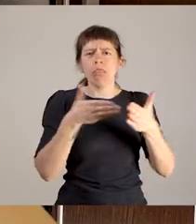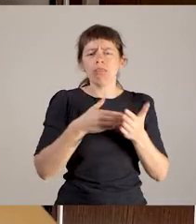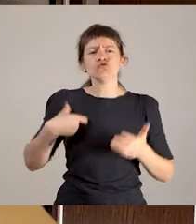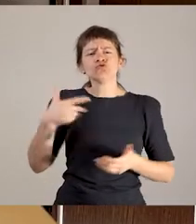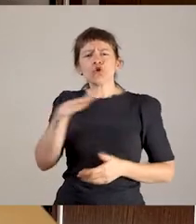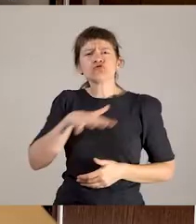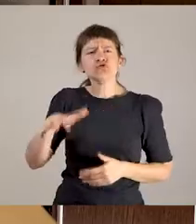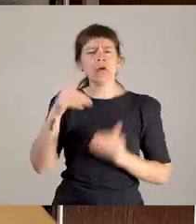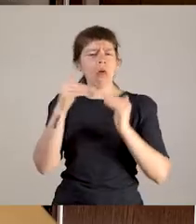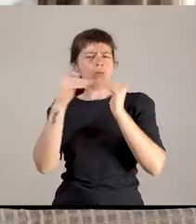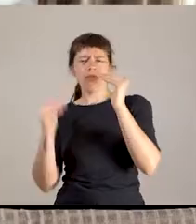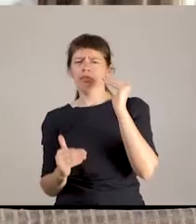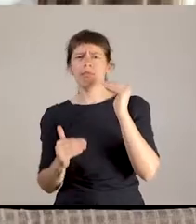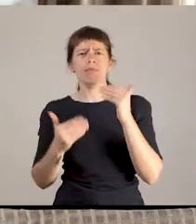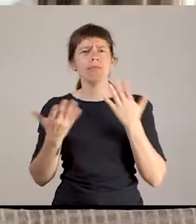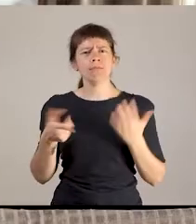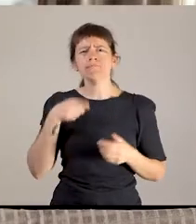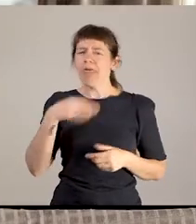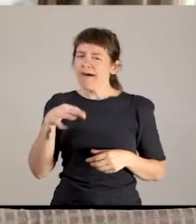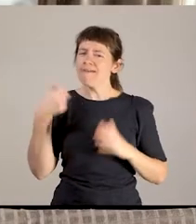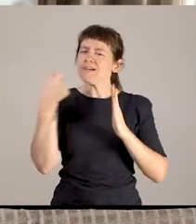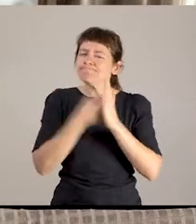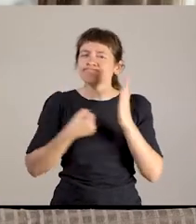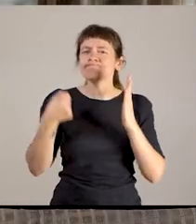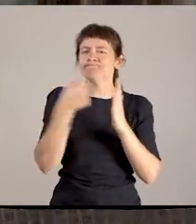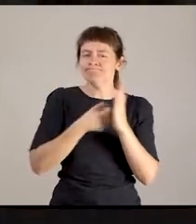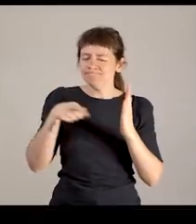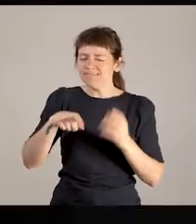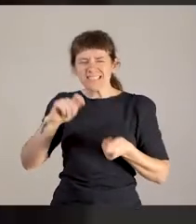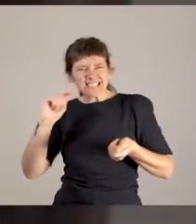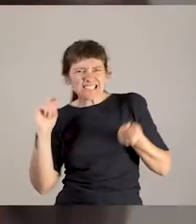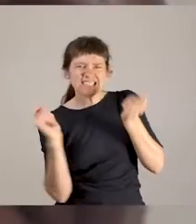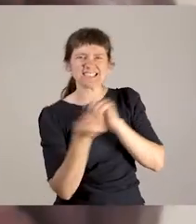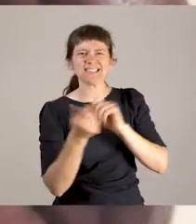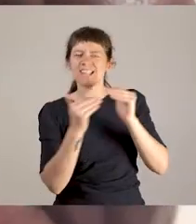poder transformar esta matriz de desigualdad.